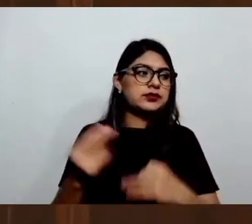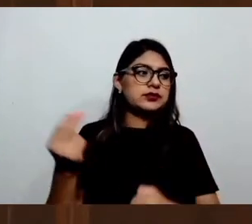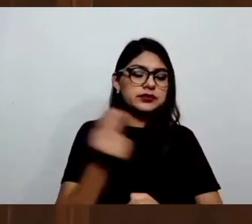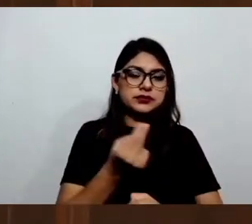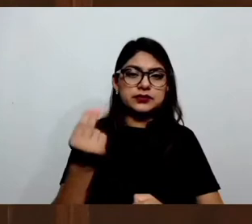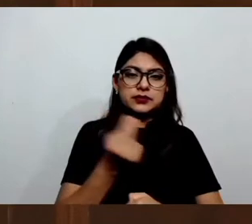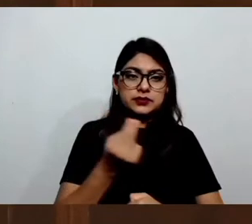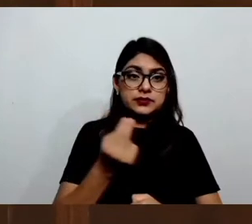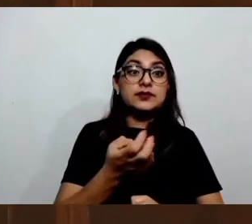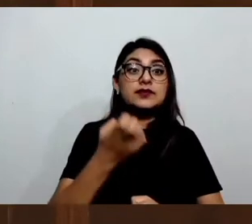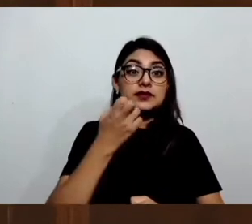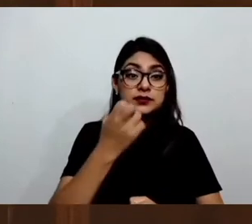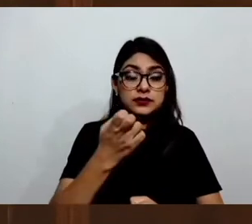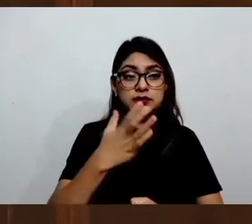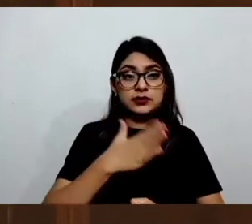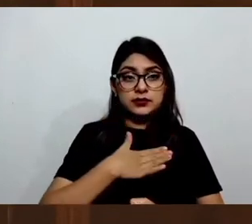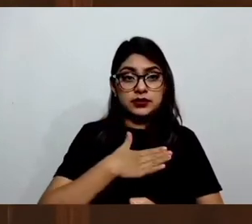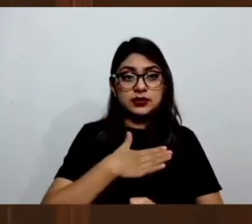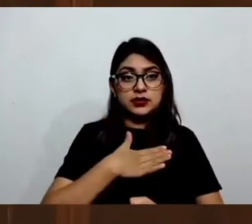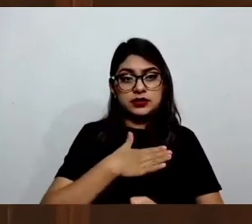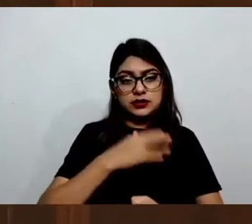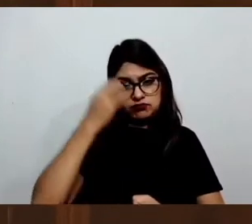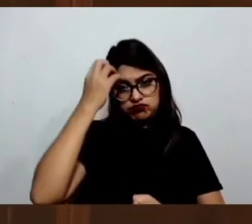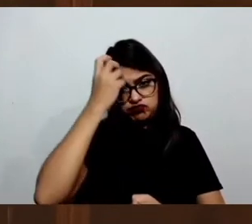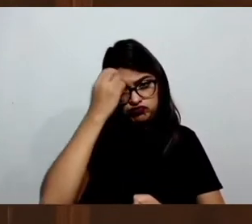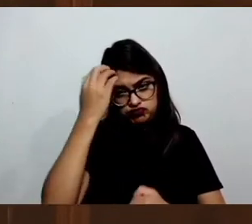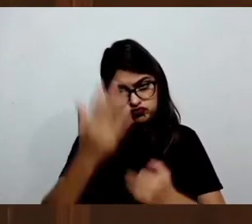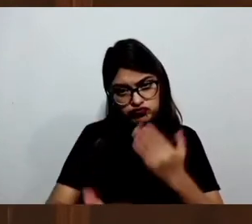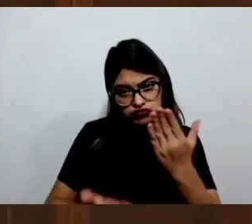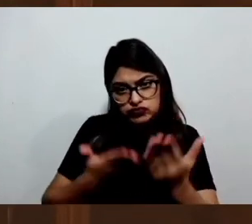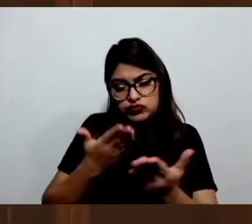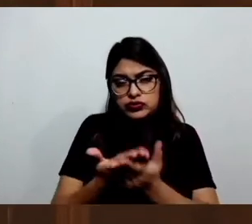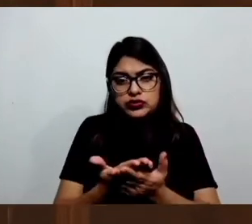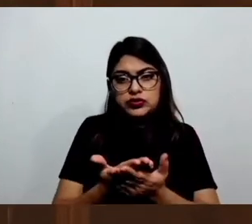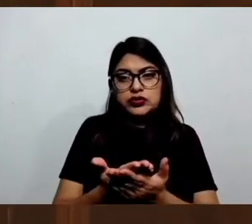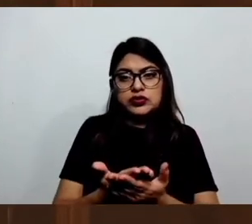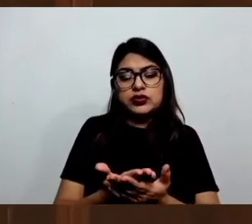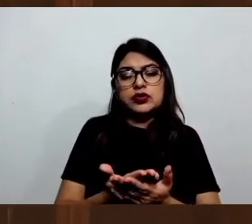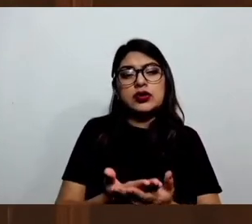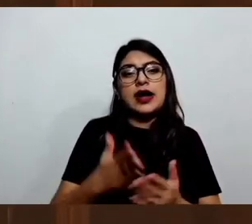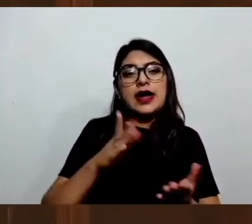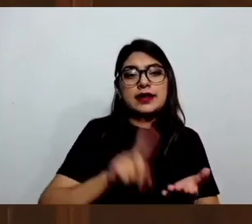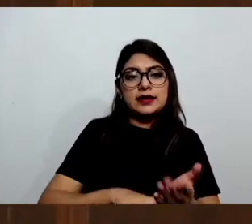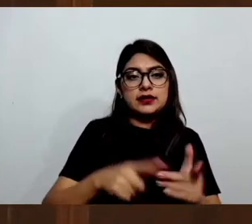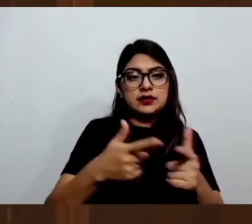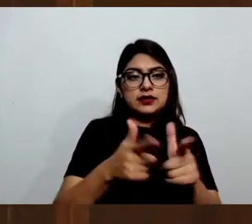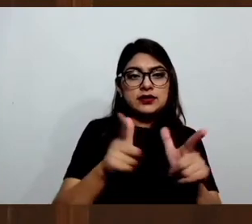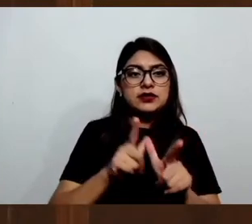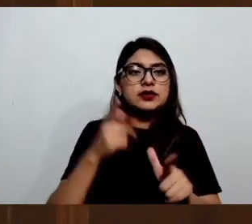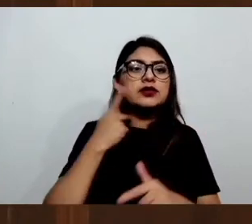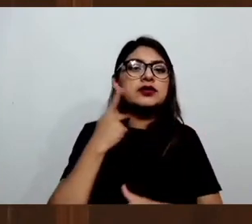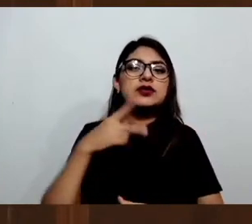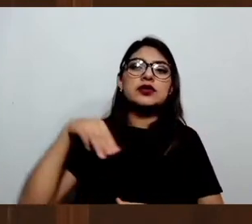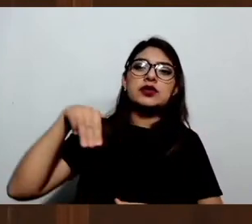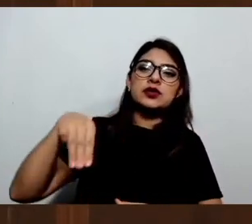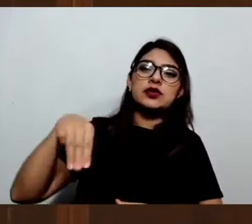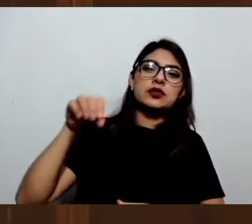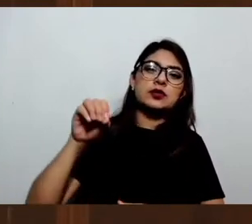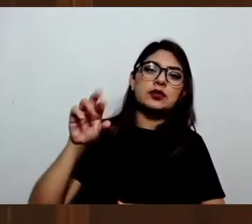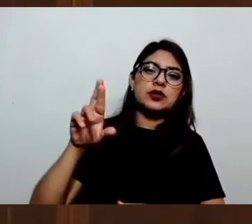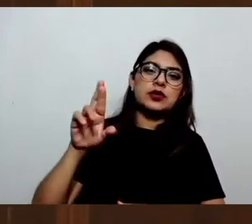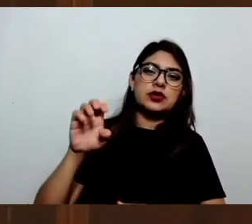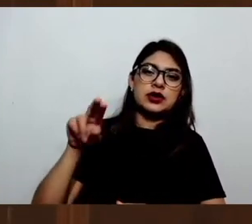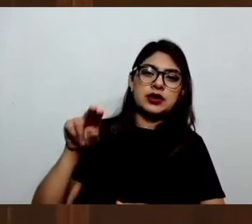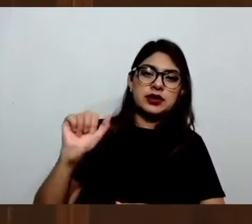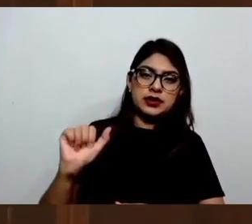sería la reflexión, compañeras y compañeros, que desde el Grupo Parlamentario de Morena estaríamos haciendo, porque